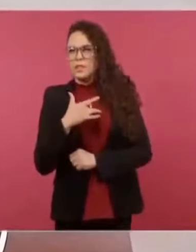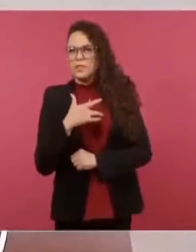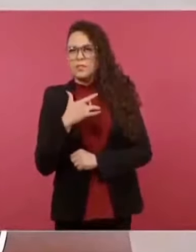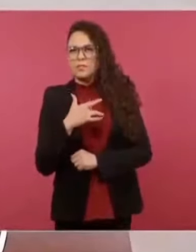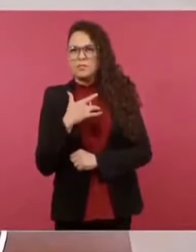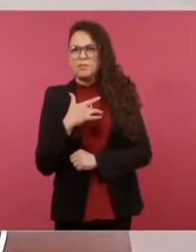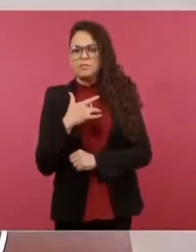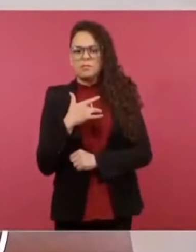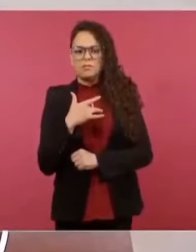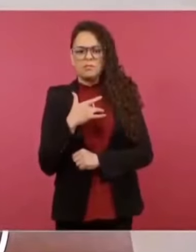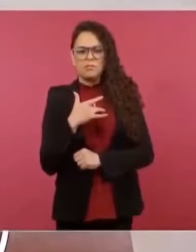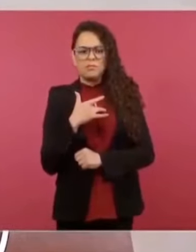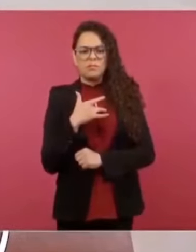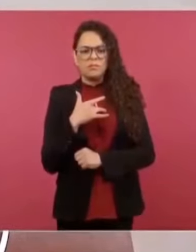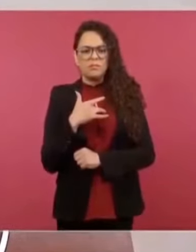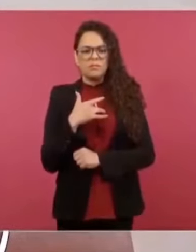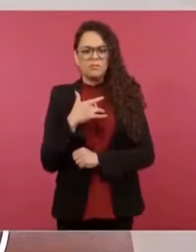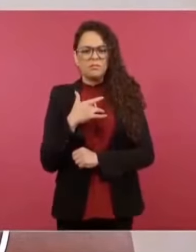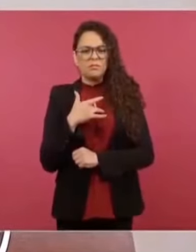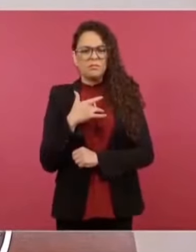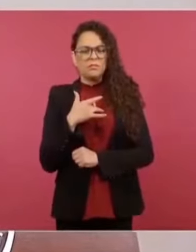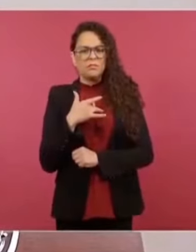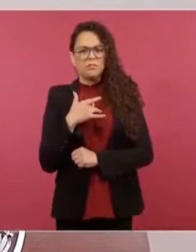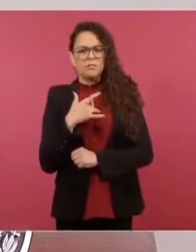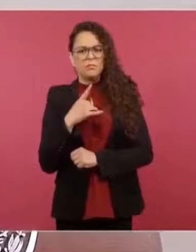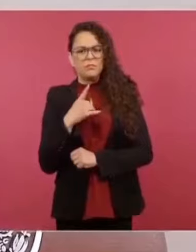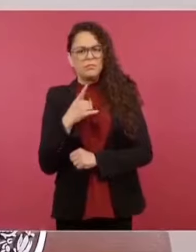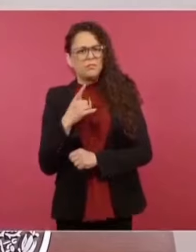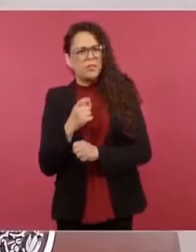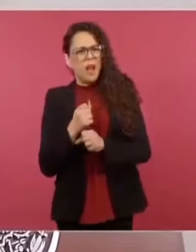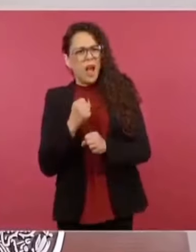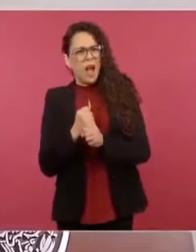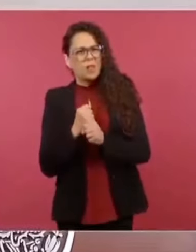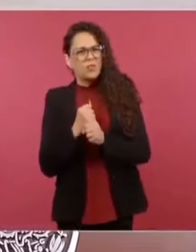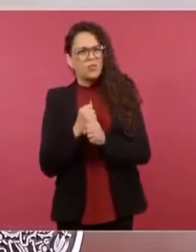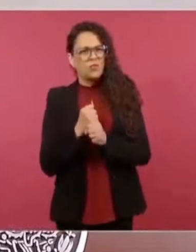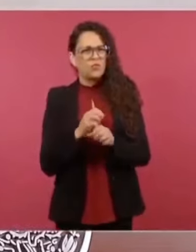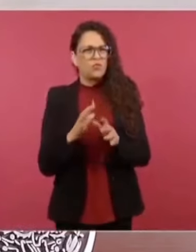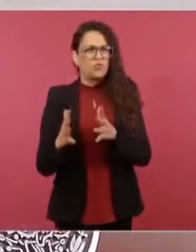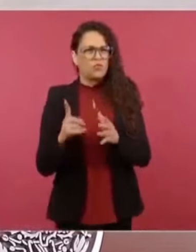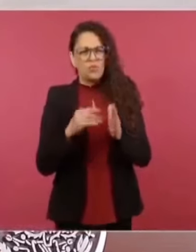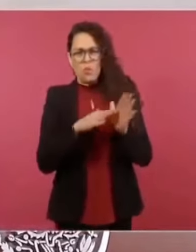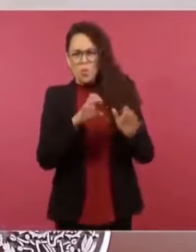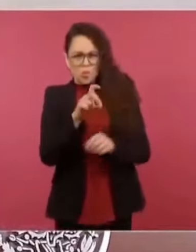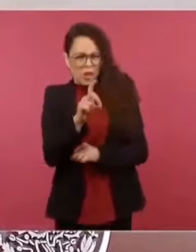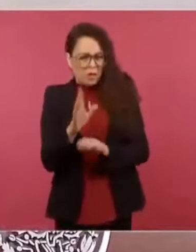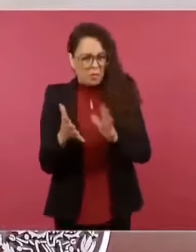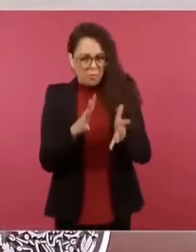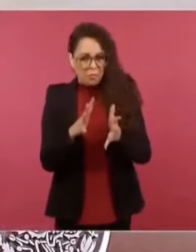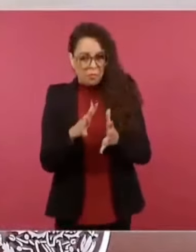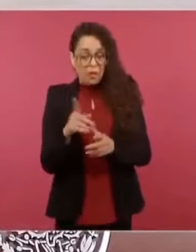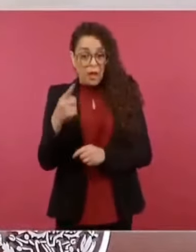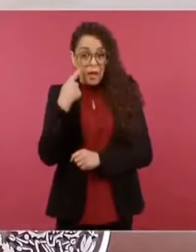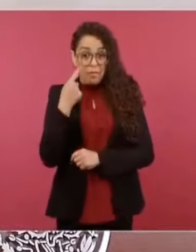y fíjense el cambio